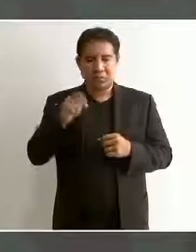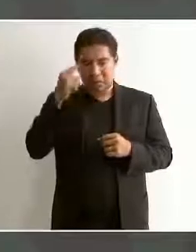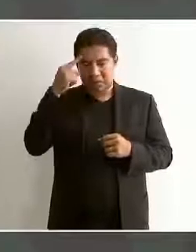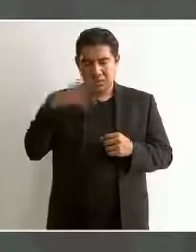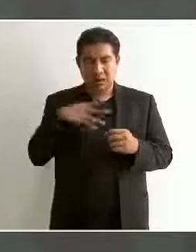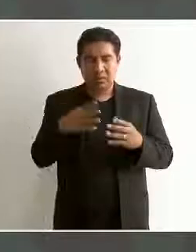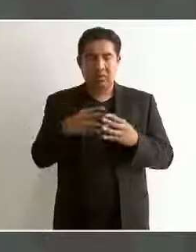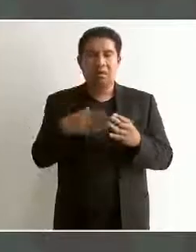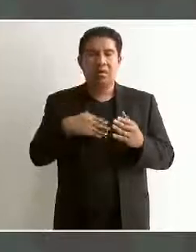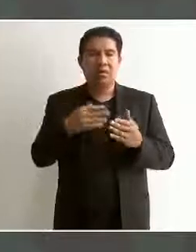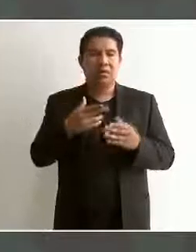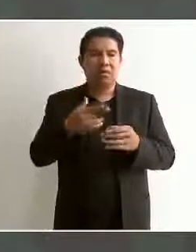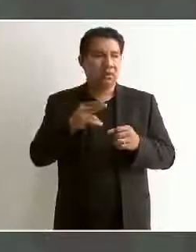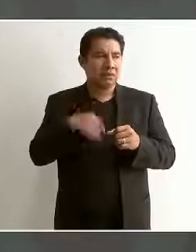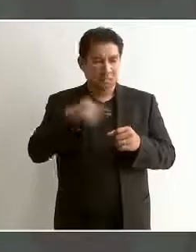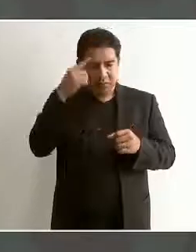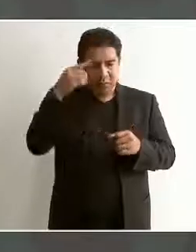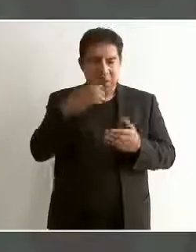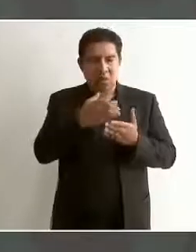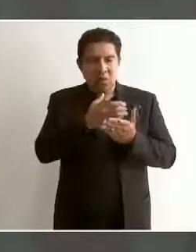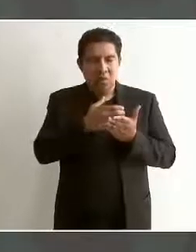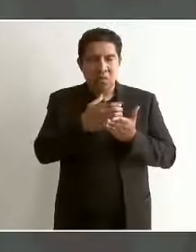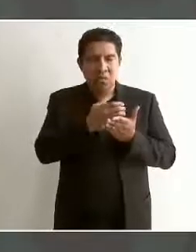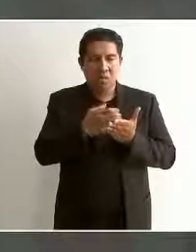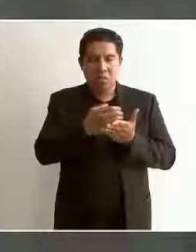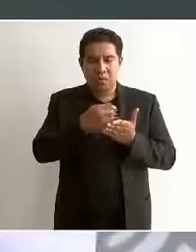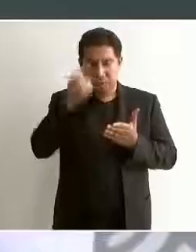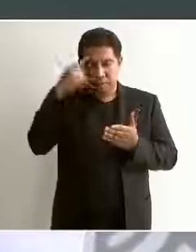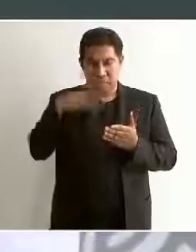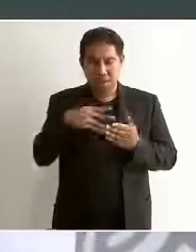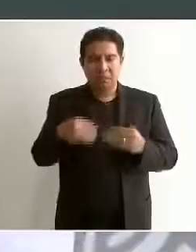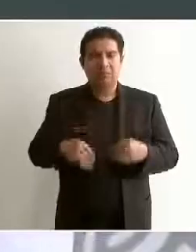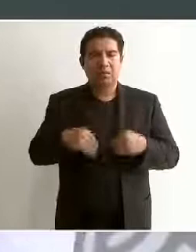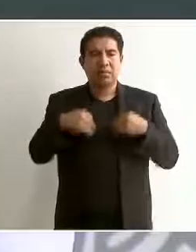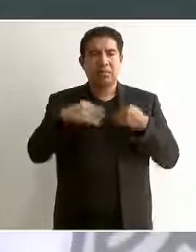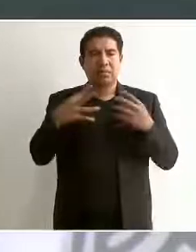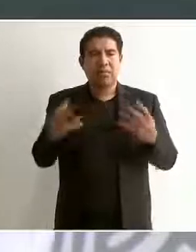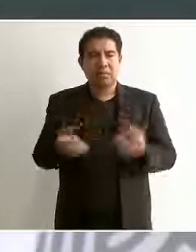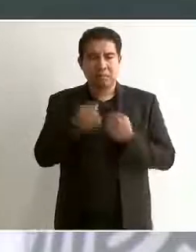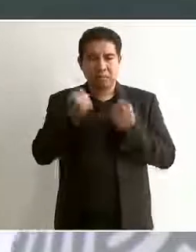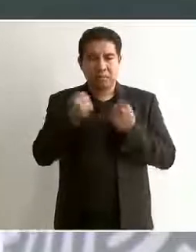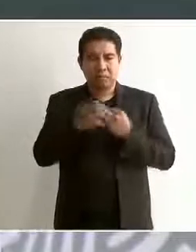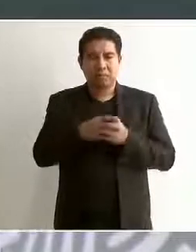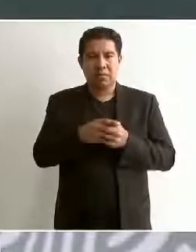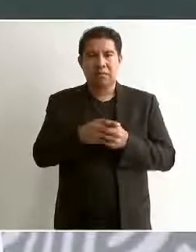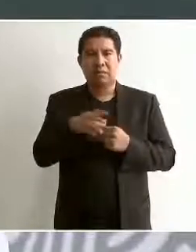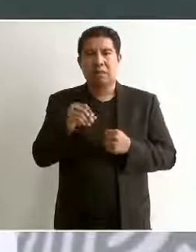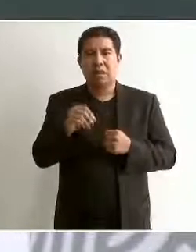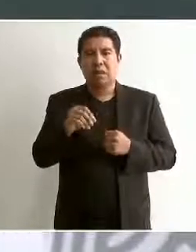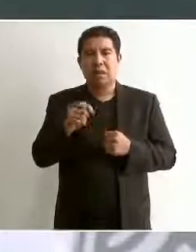los que les salvan la vida no es a ver